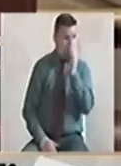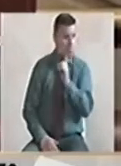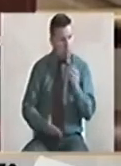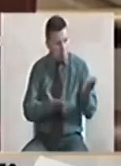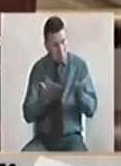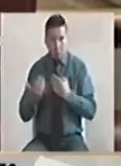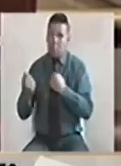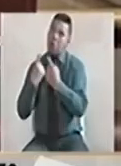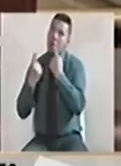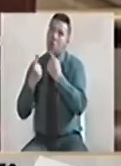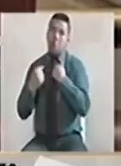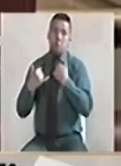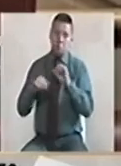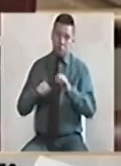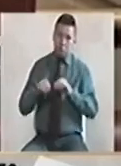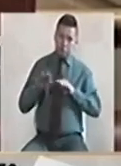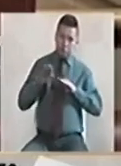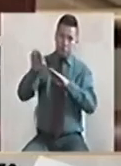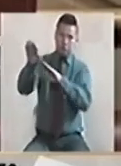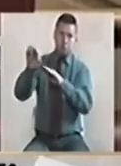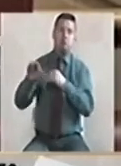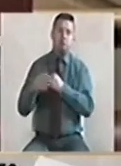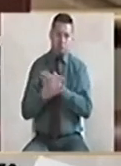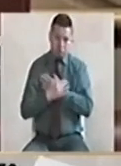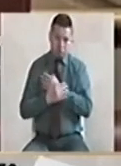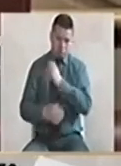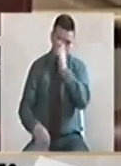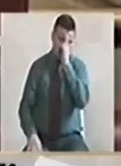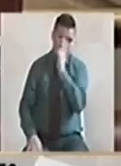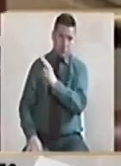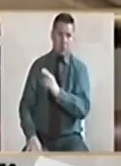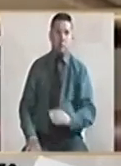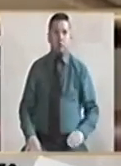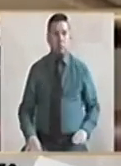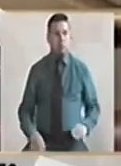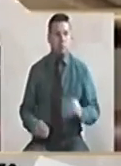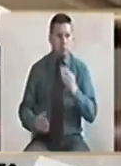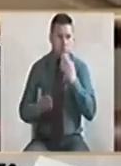admiro, aprecio y respeto. Muchas gracias, presidente.